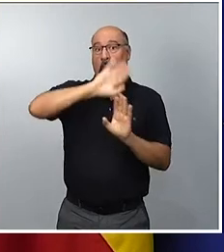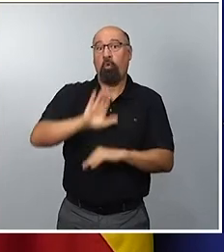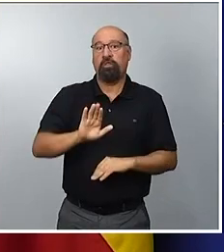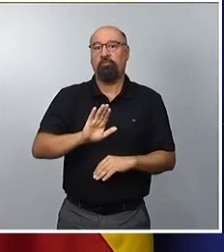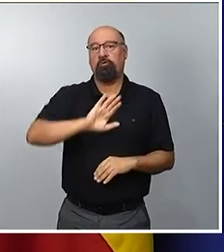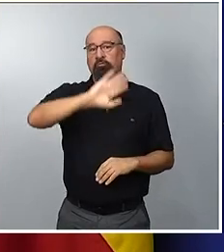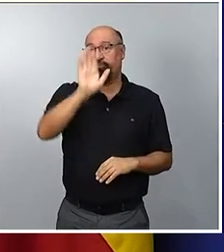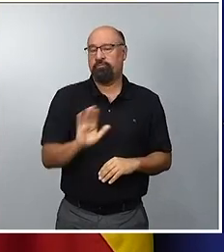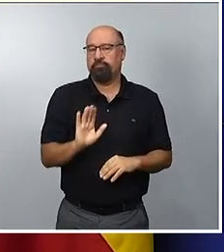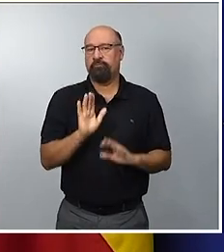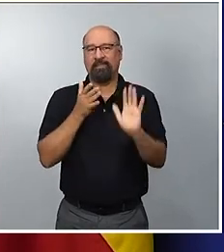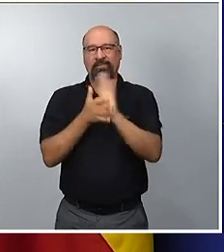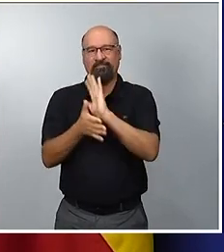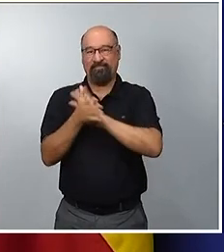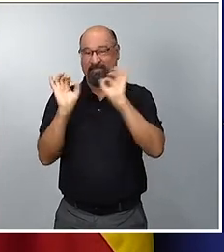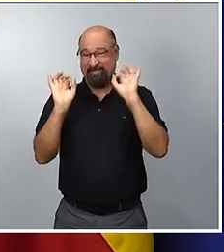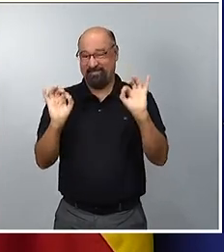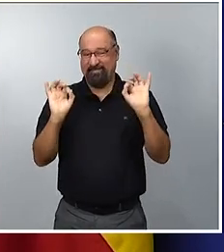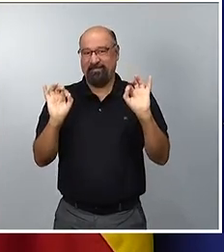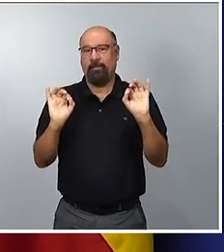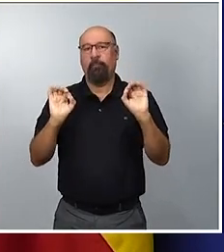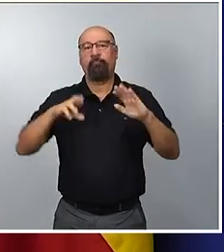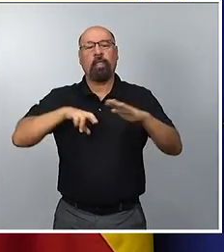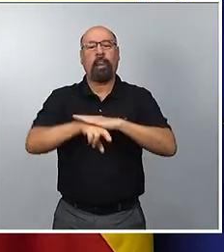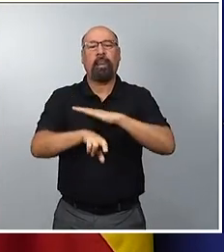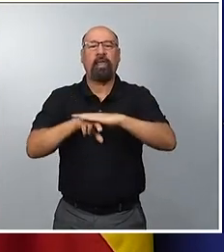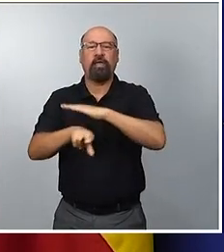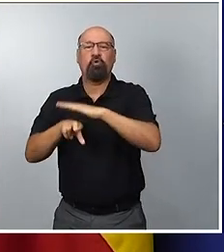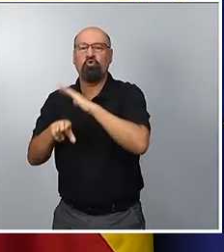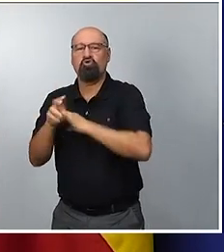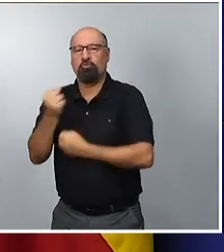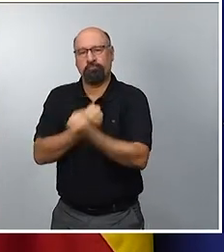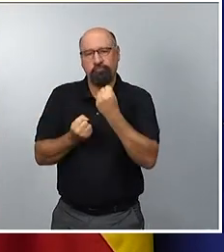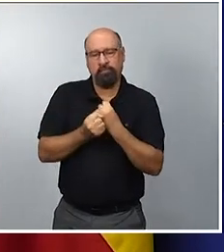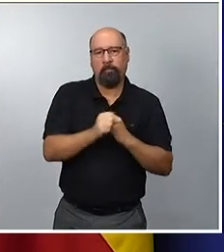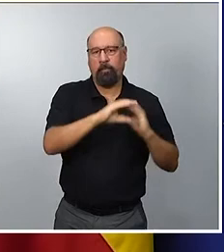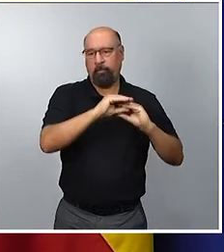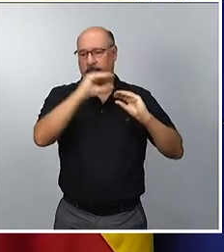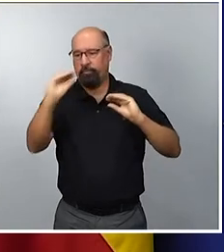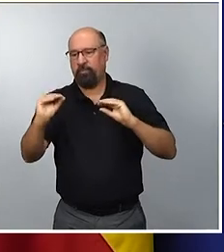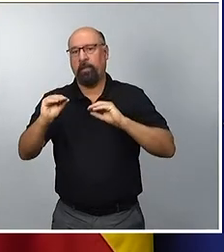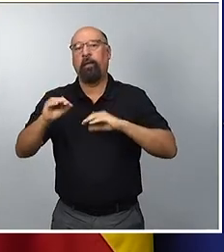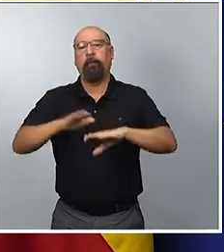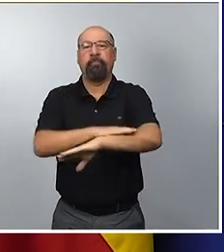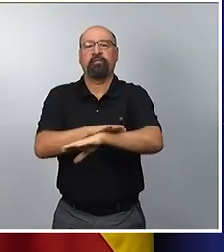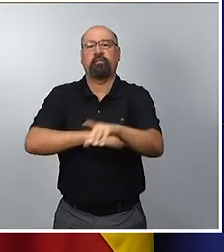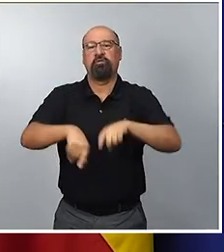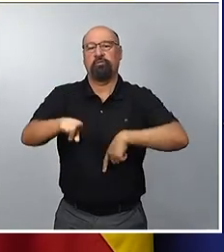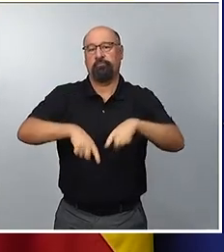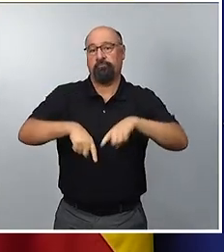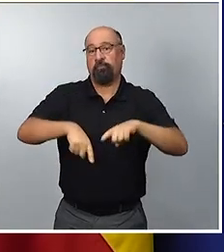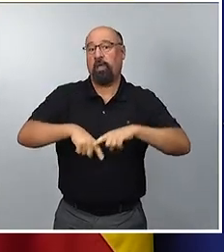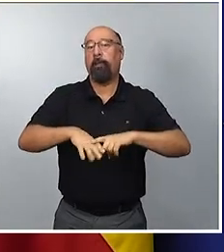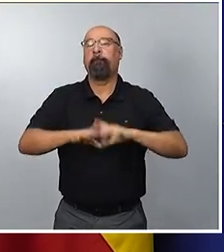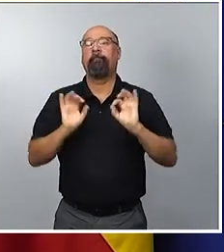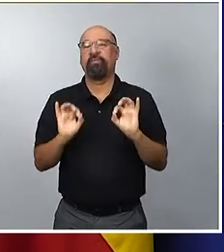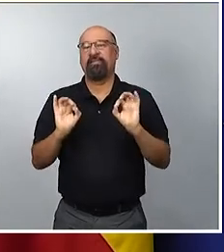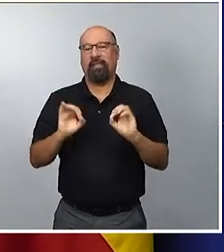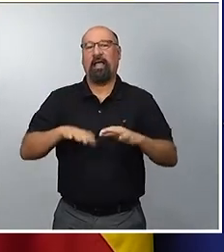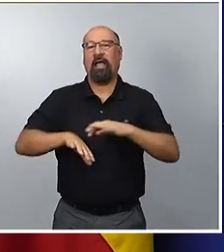que se continúa con la movilización de recursos en el ámbito de las inversiones del Ministerio de Transporte, Movilidad y Agenda Urbana.